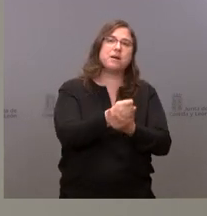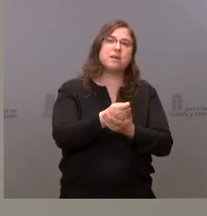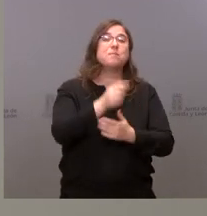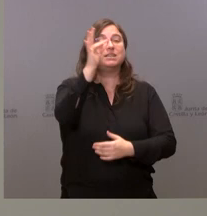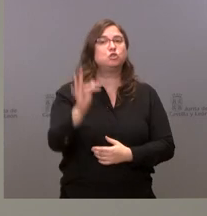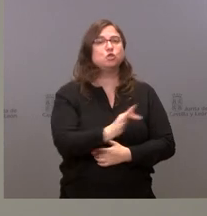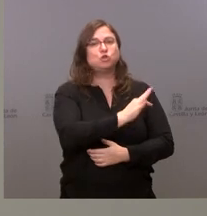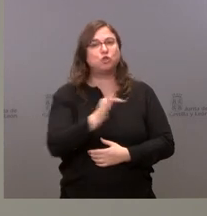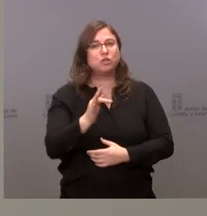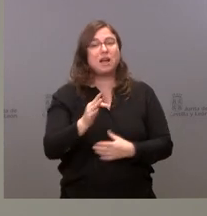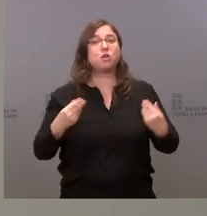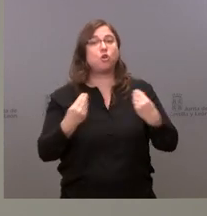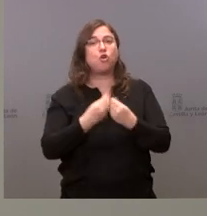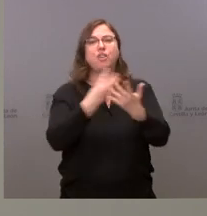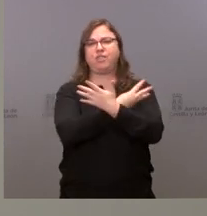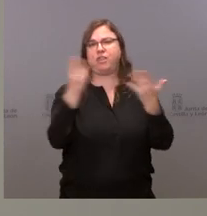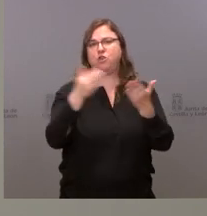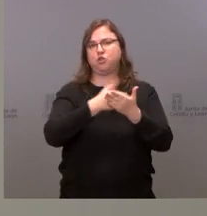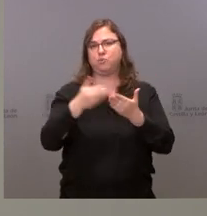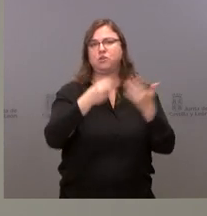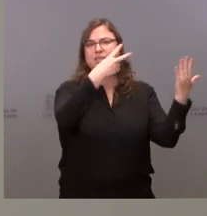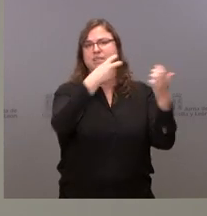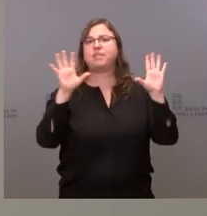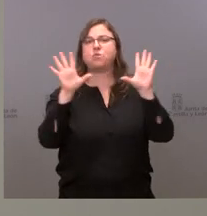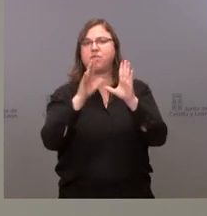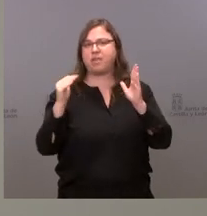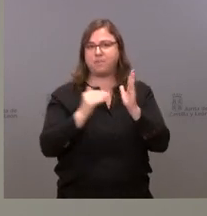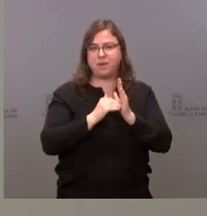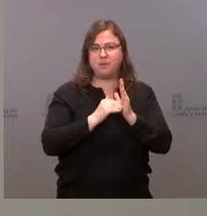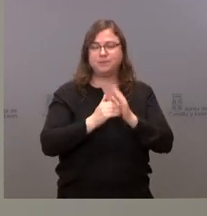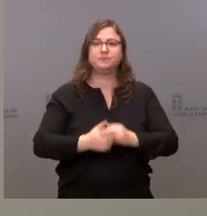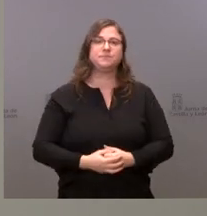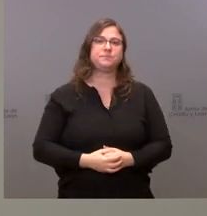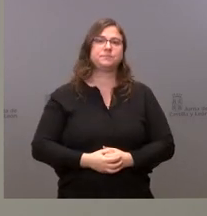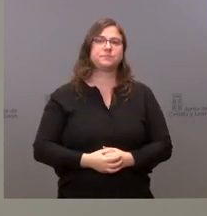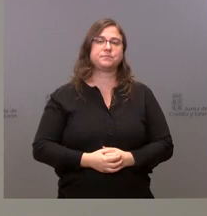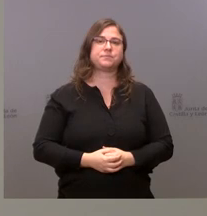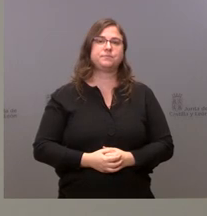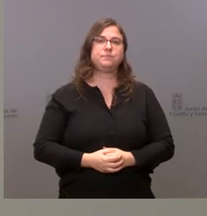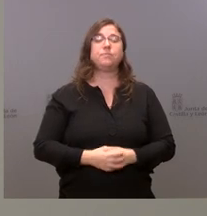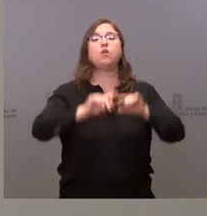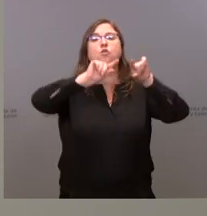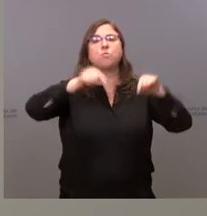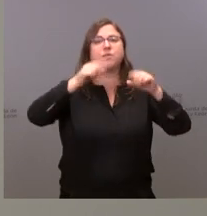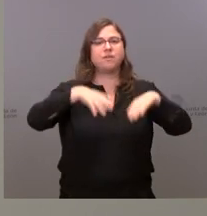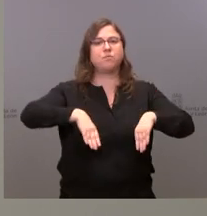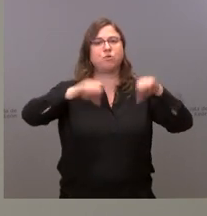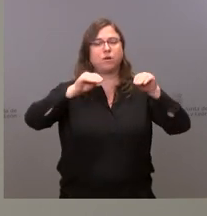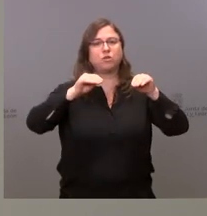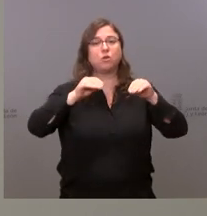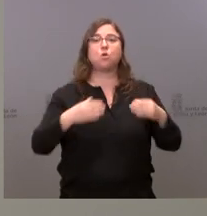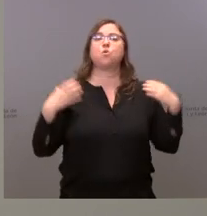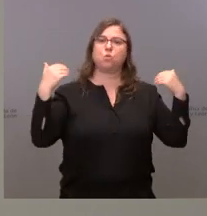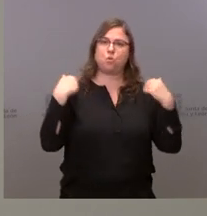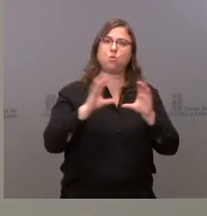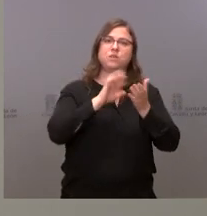inversión total asociada de 18.710.668,30 para la provincia de Burgos es una aportación de la